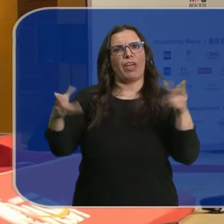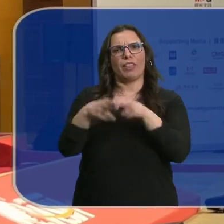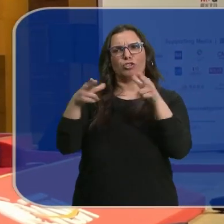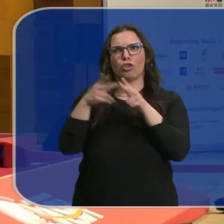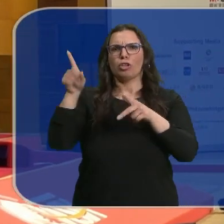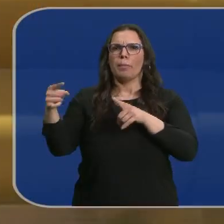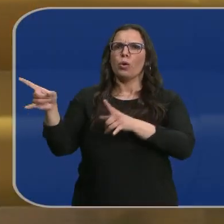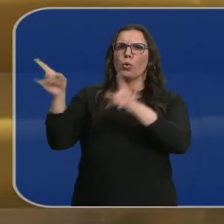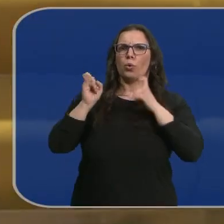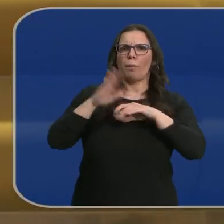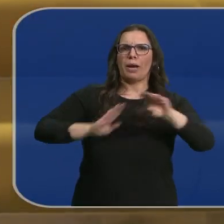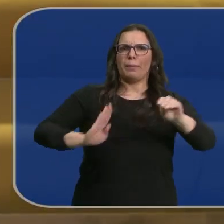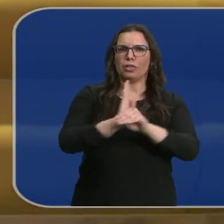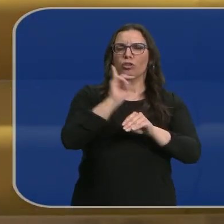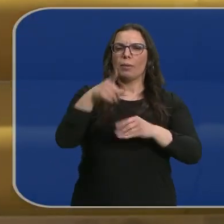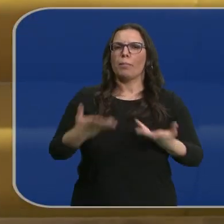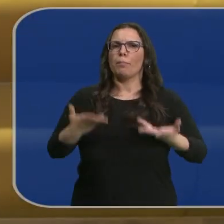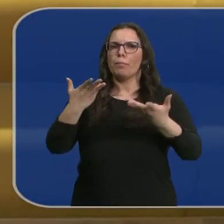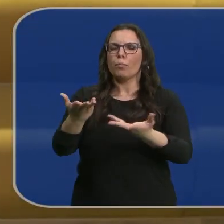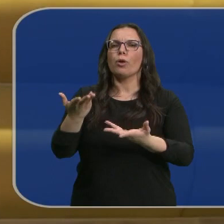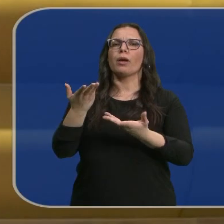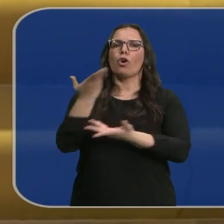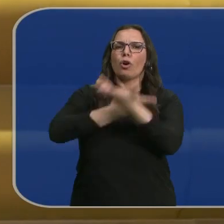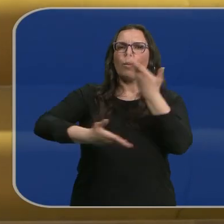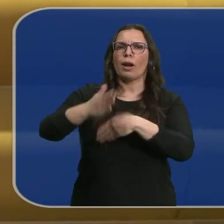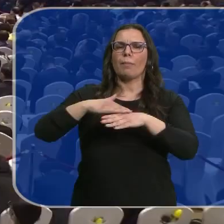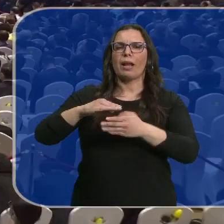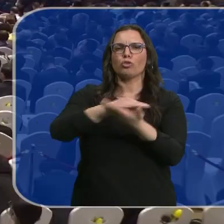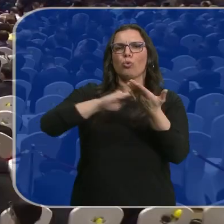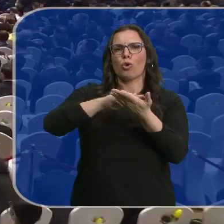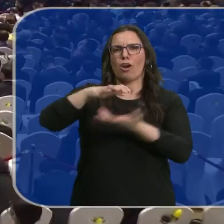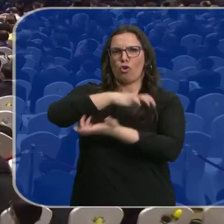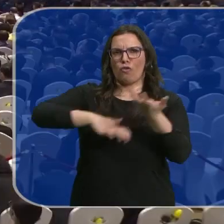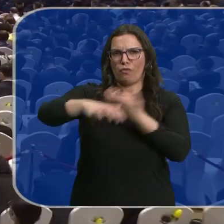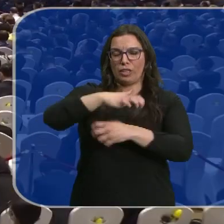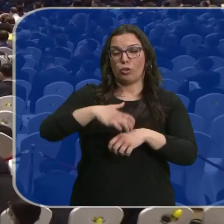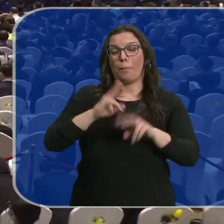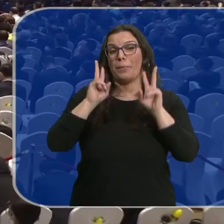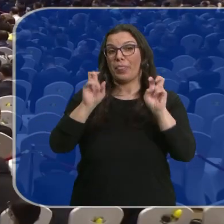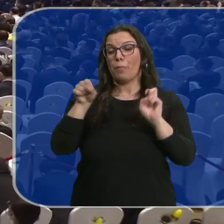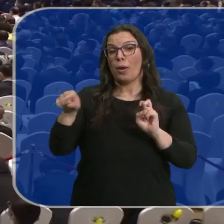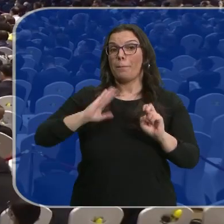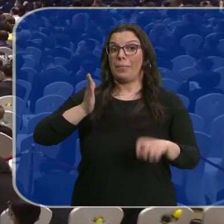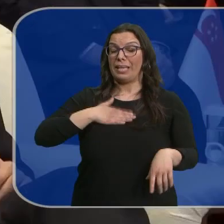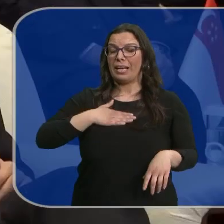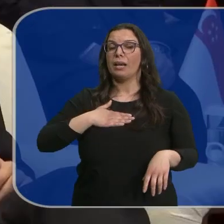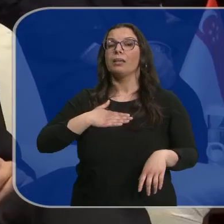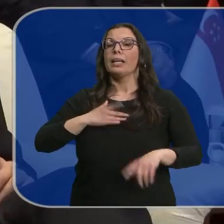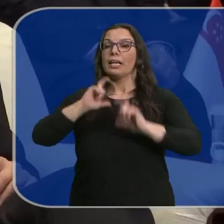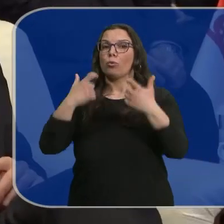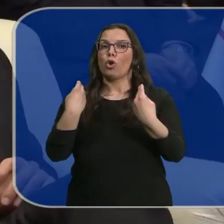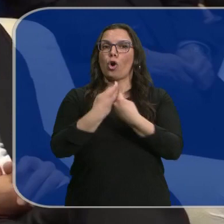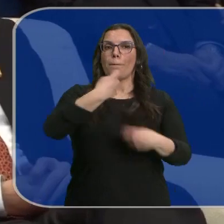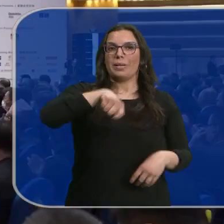destino de inversiones. Ha propuesto también colaborar en la resolución de conflictos. Está previsto que Sánchez se reúna mañana con el presidente